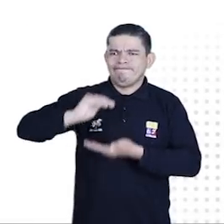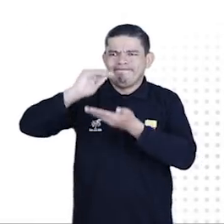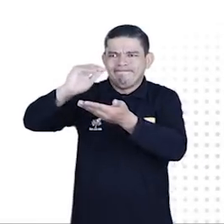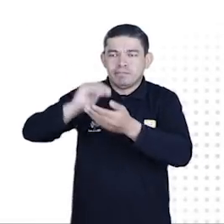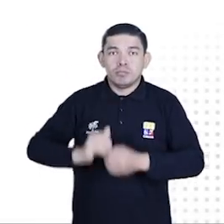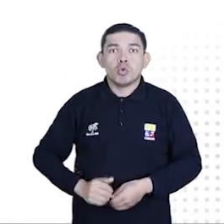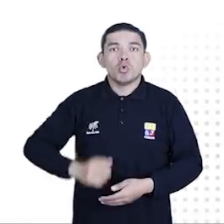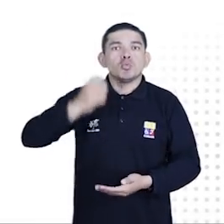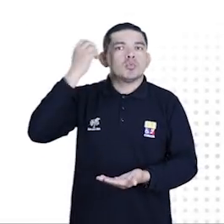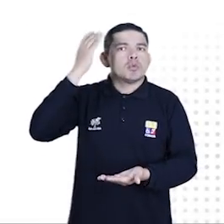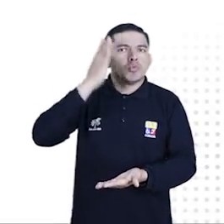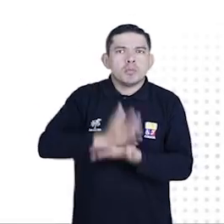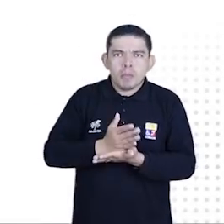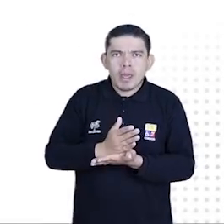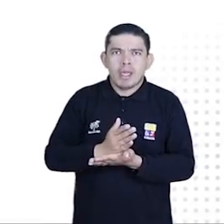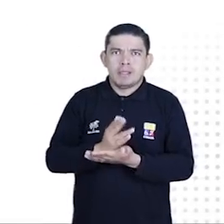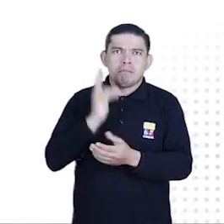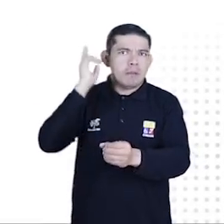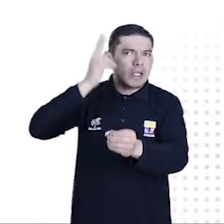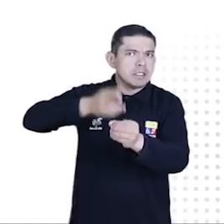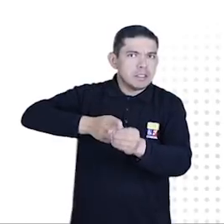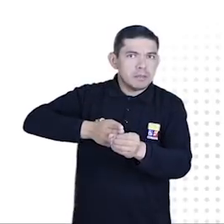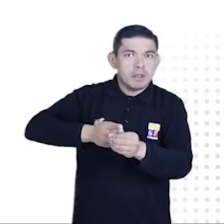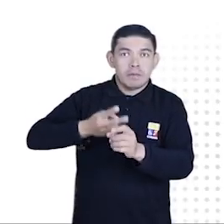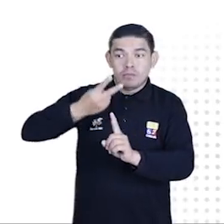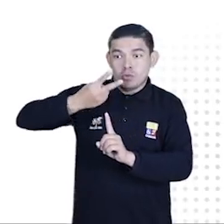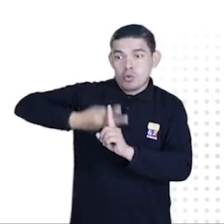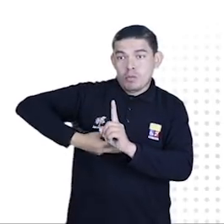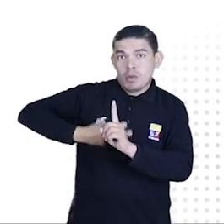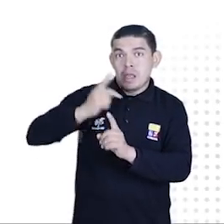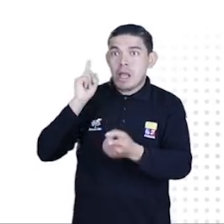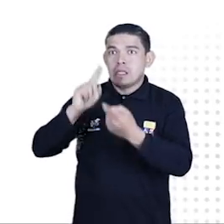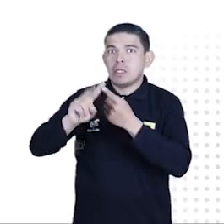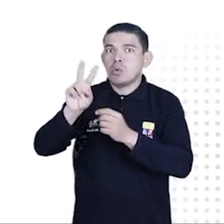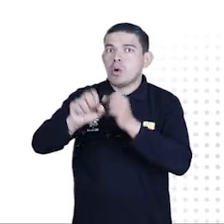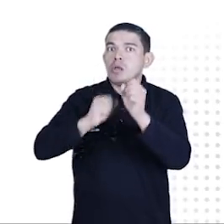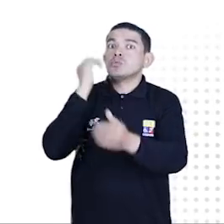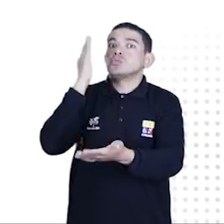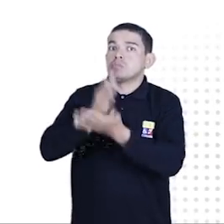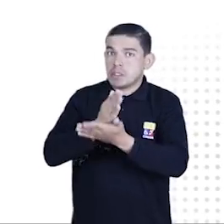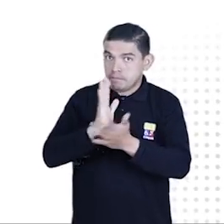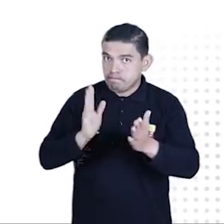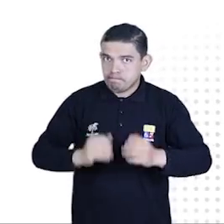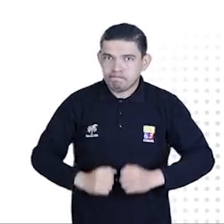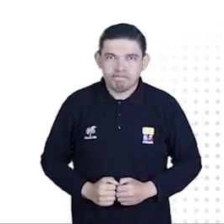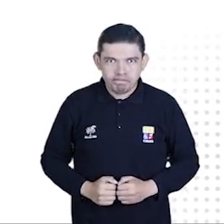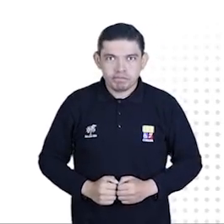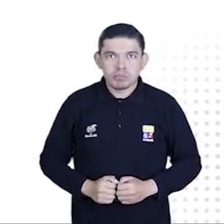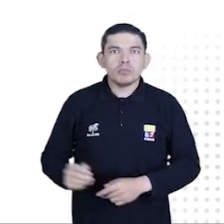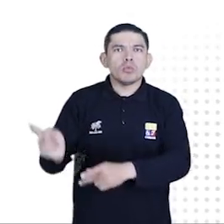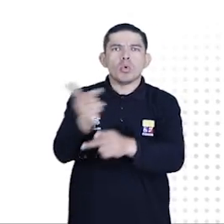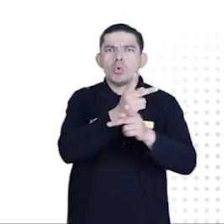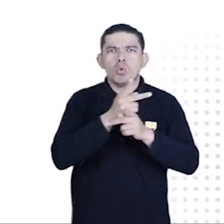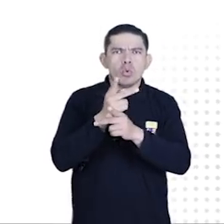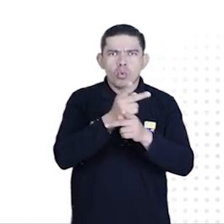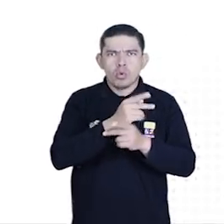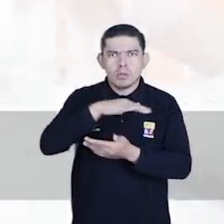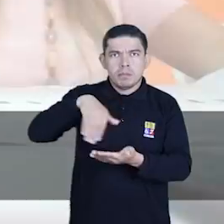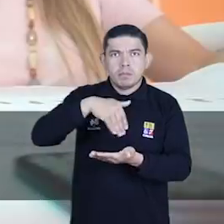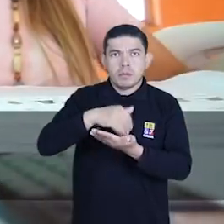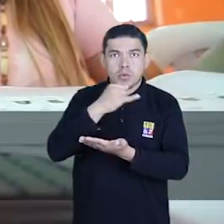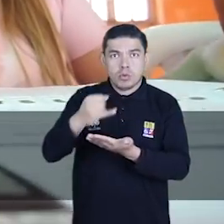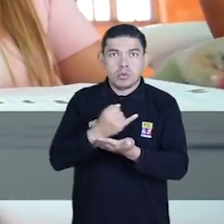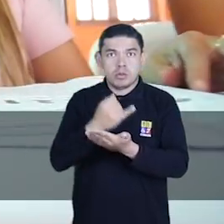multa de 11 a 20 salarios básicos unificados y la suspensión de los derechos de participación desde dos meses hasta dos años.